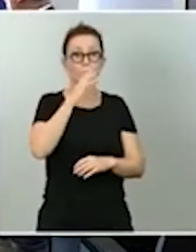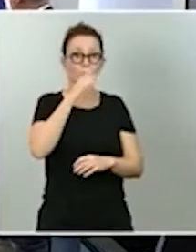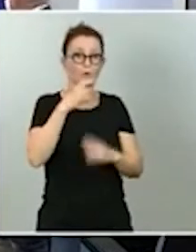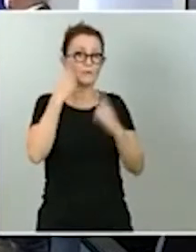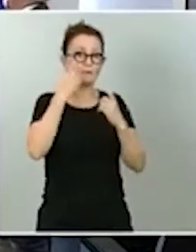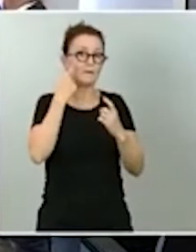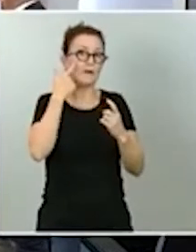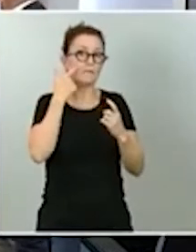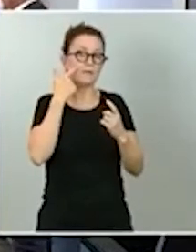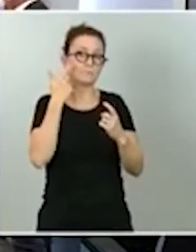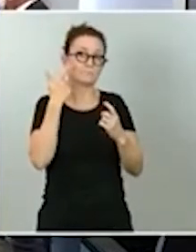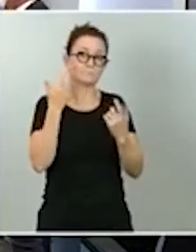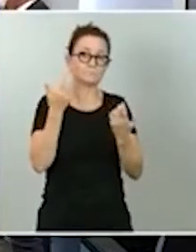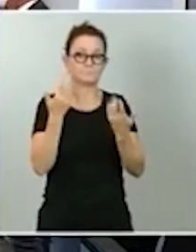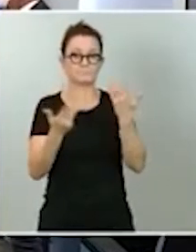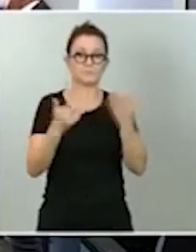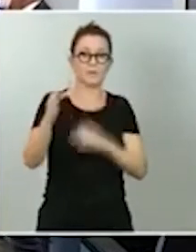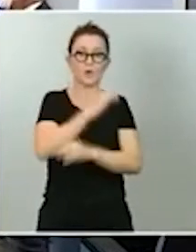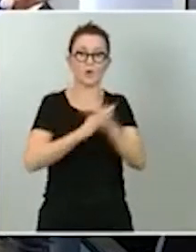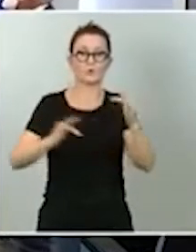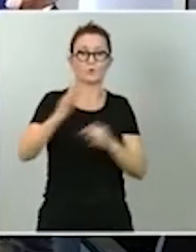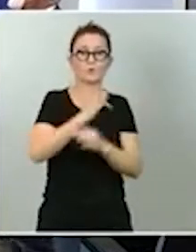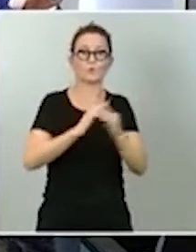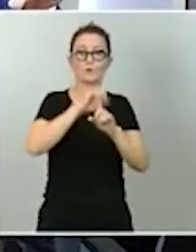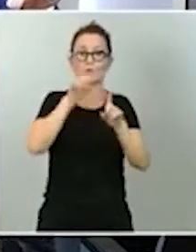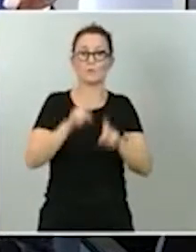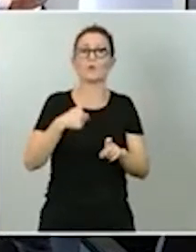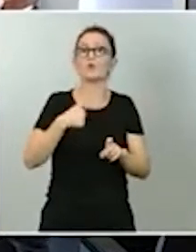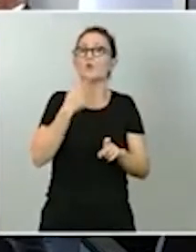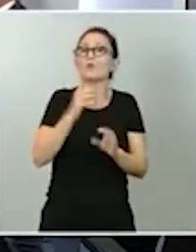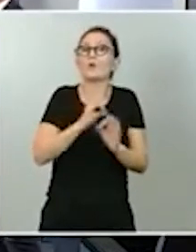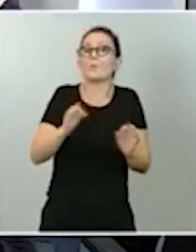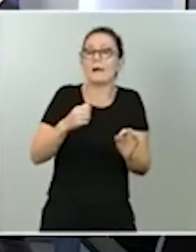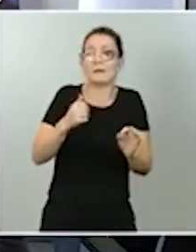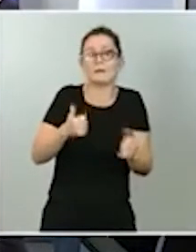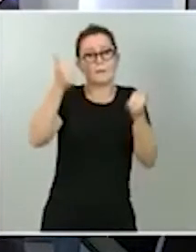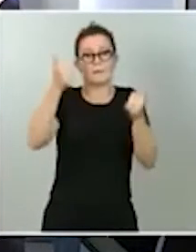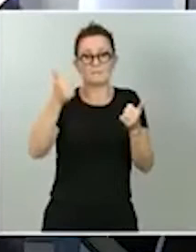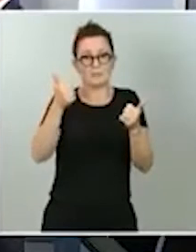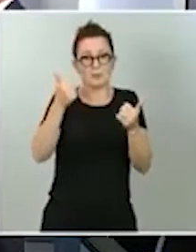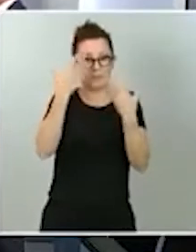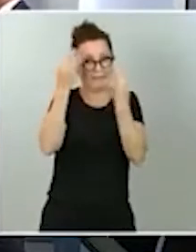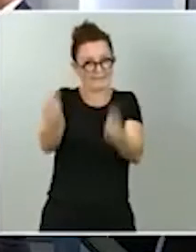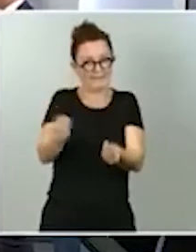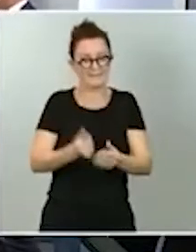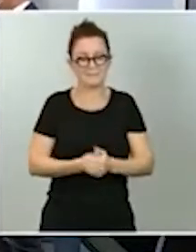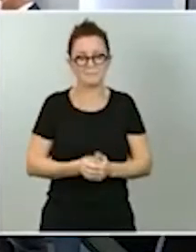en los turnos de pregunta. No digo más, pero todo el mundo me entiende. Yolanda González, de Infolibre.